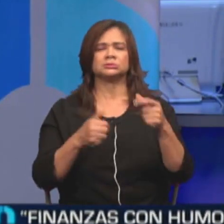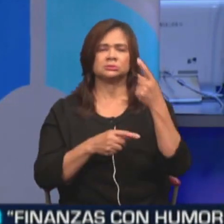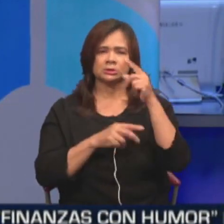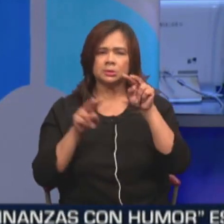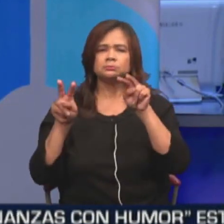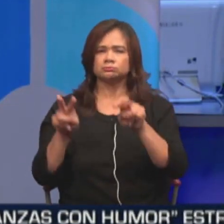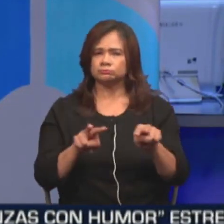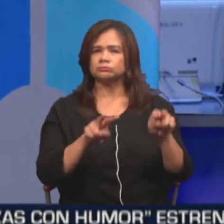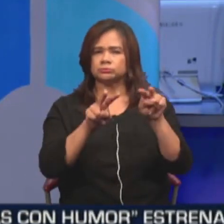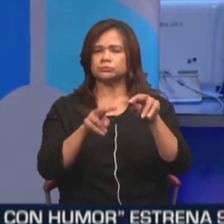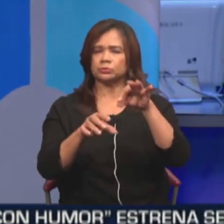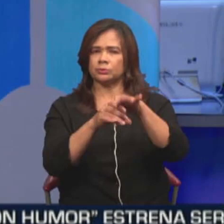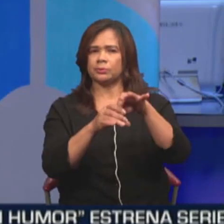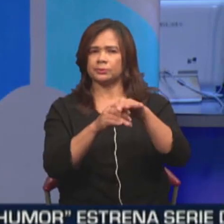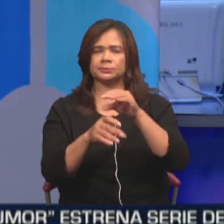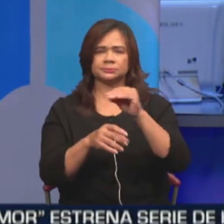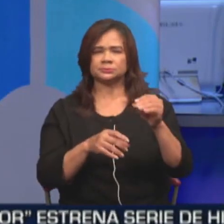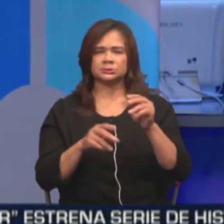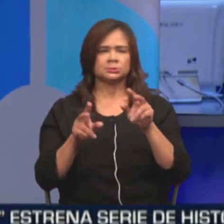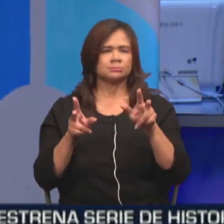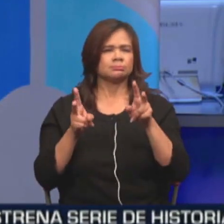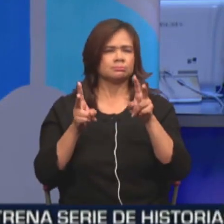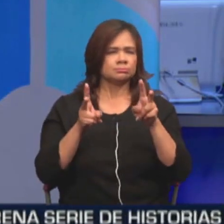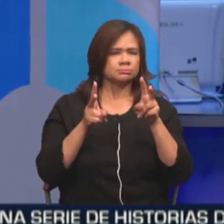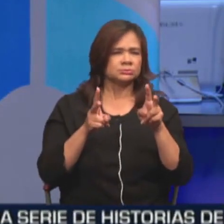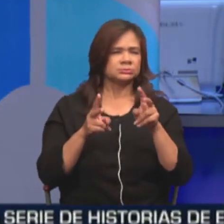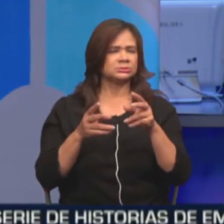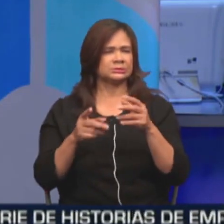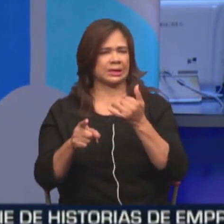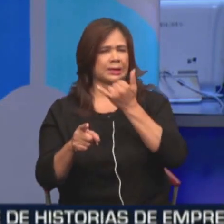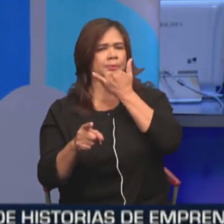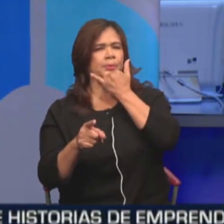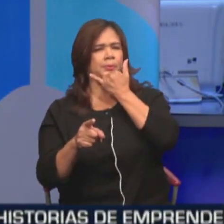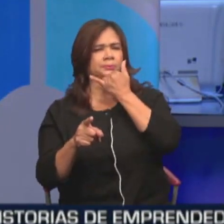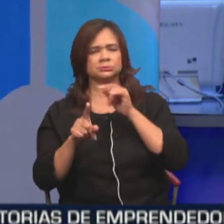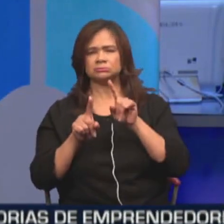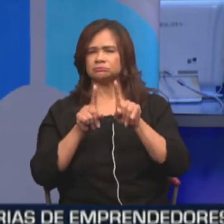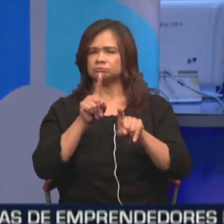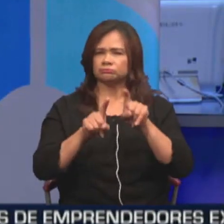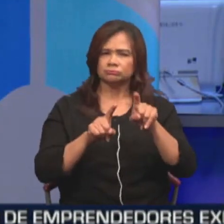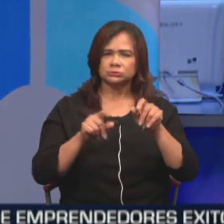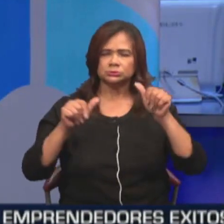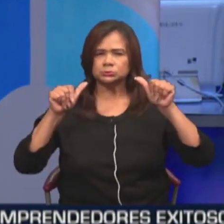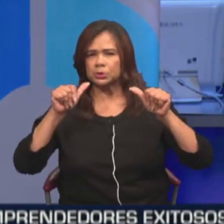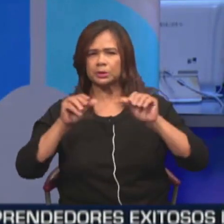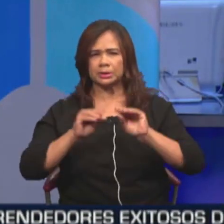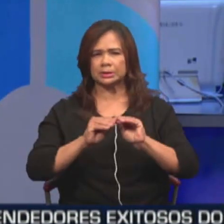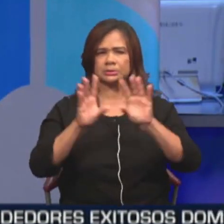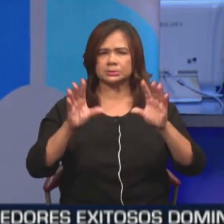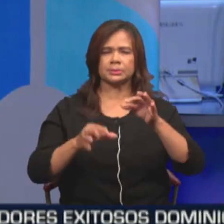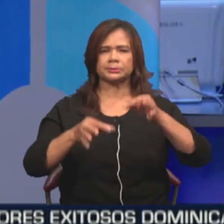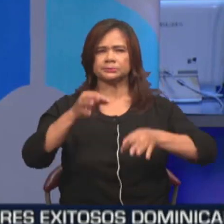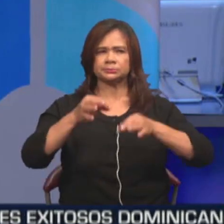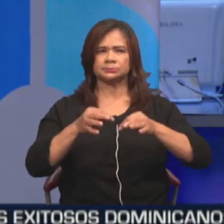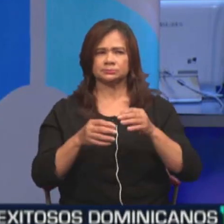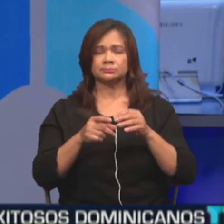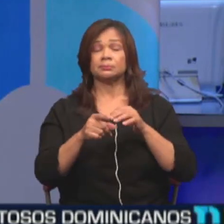observación electoral y la percepción de sesgo puede llevar a cuestionamientos sobre la transparencia y la justicia de las elecciones.